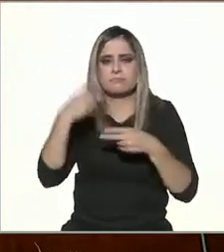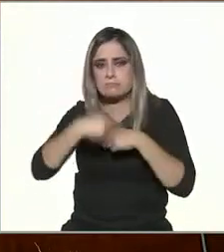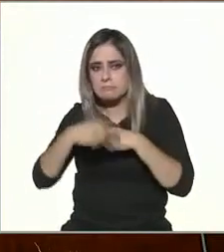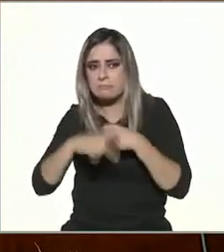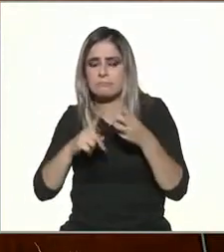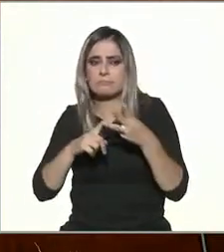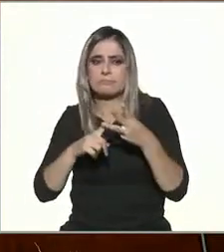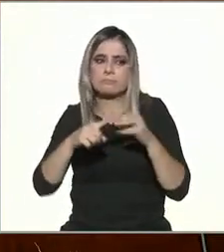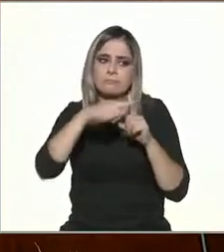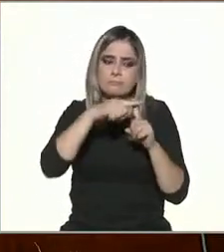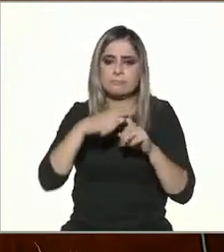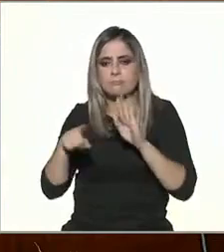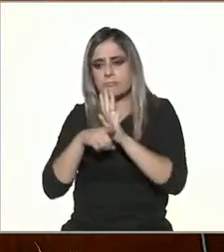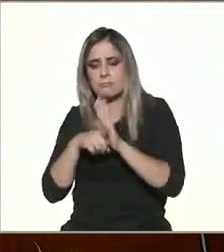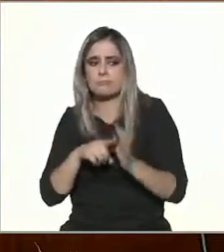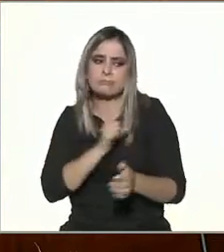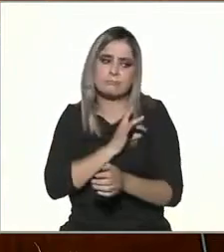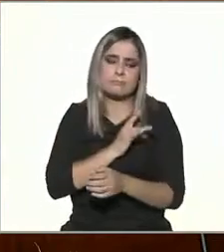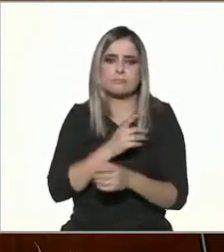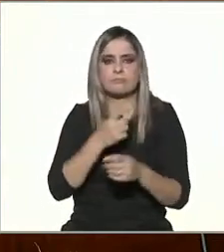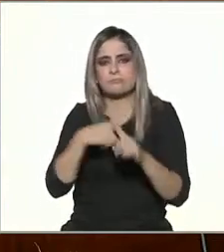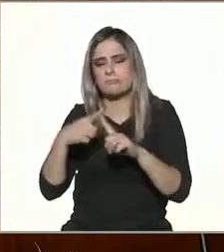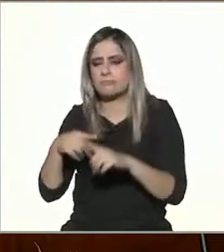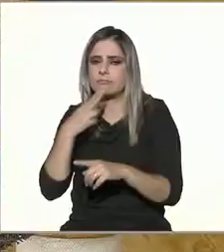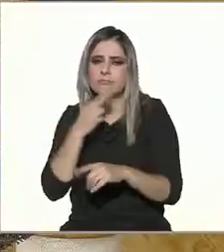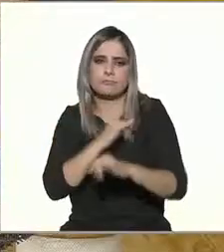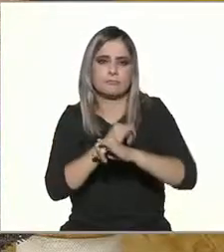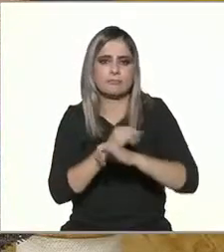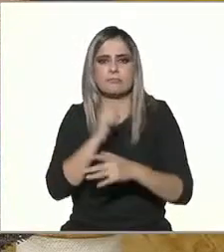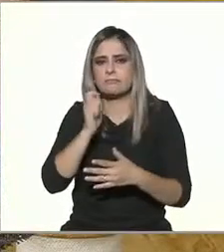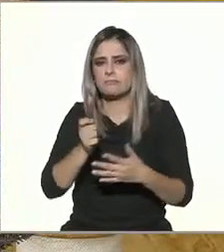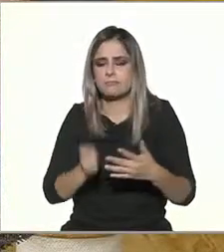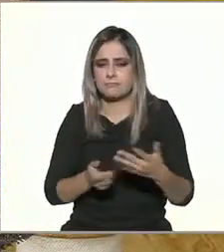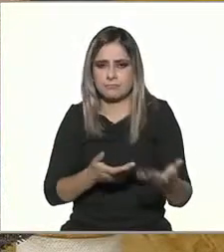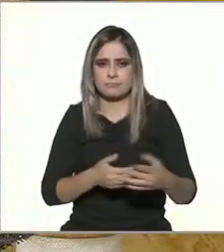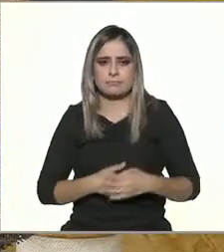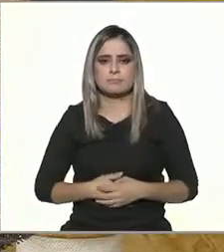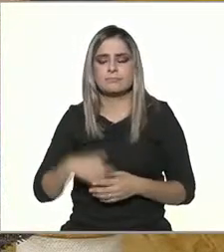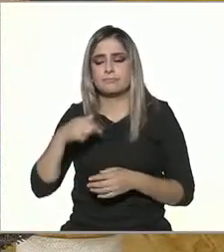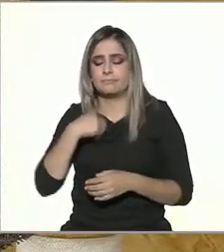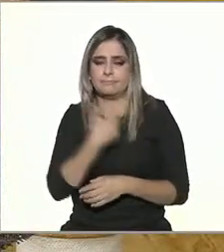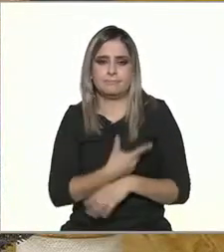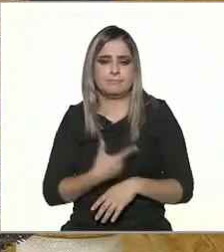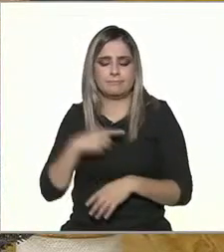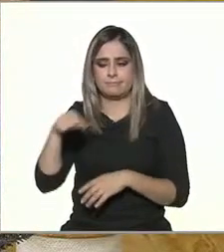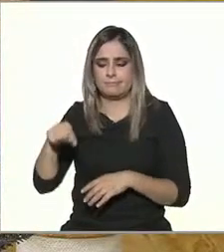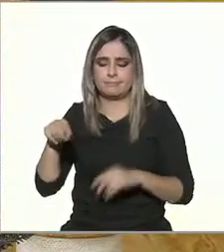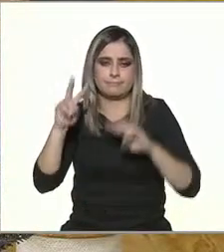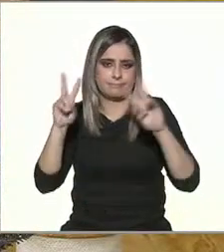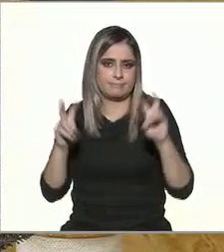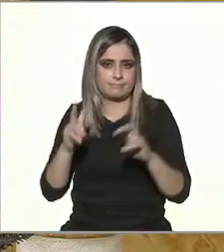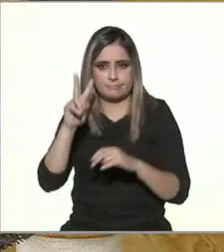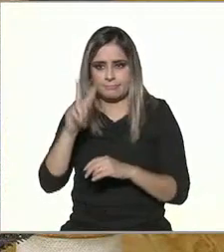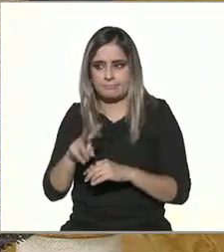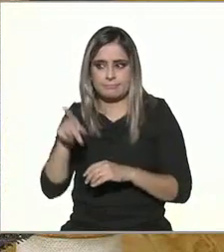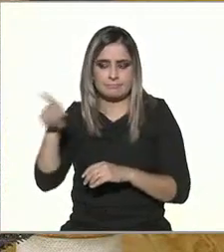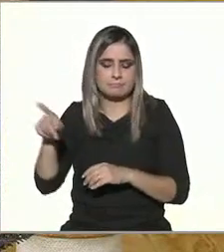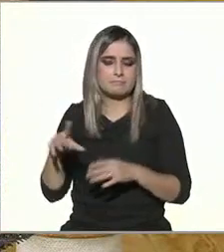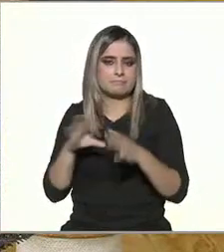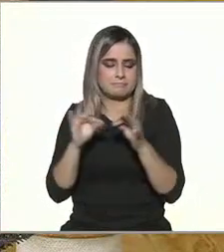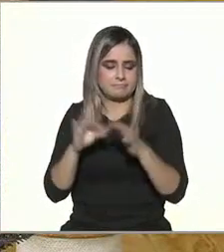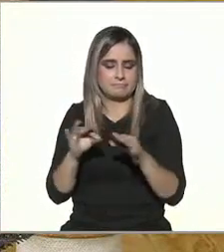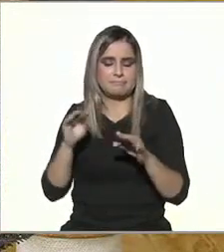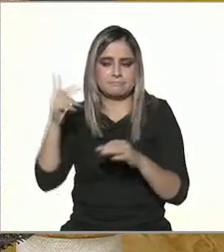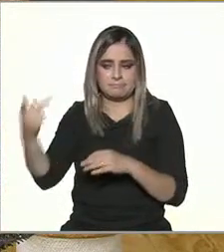posibilidades, temores también para usarlo. Bueno, me encanta este tema, porque has puesto el dedo, además,